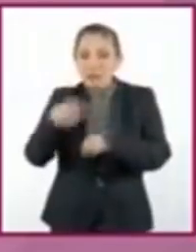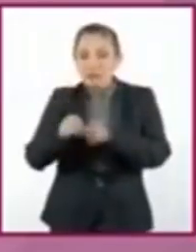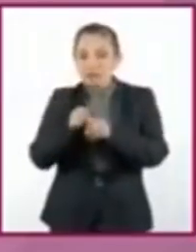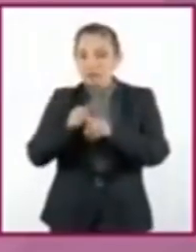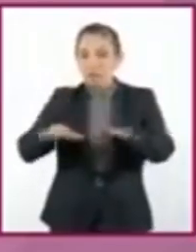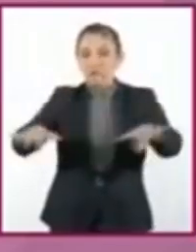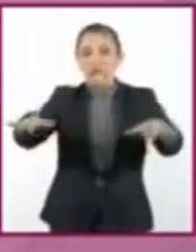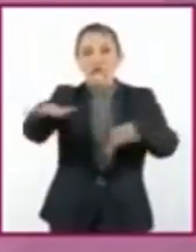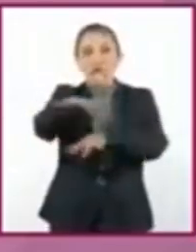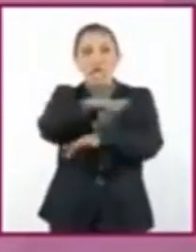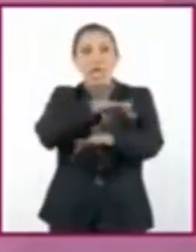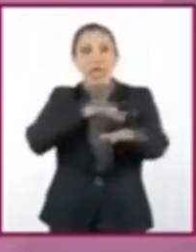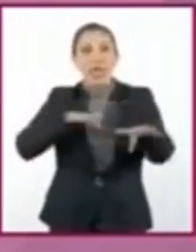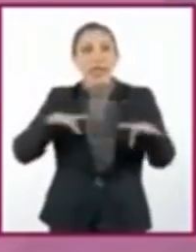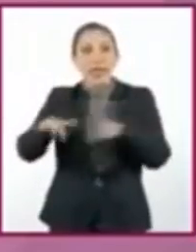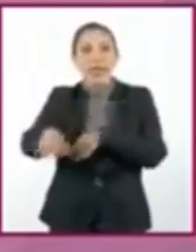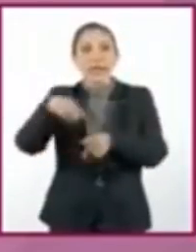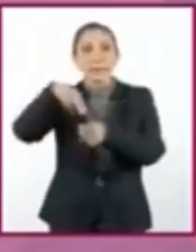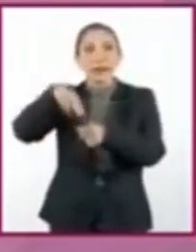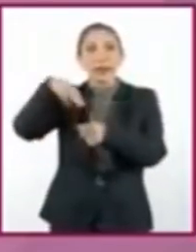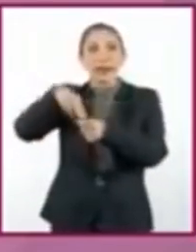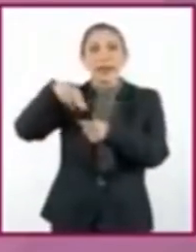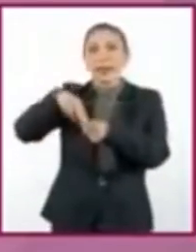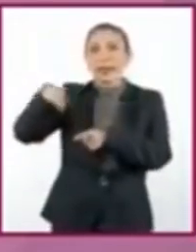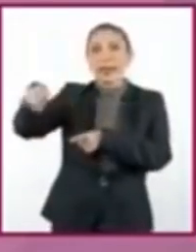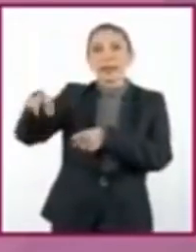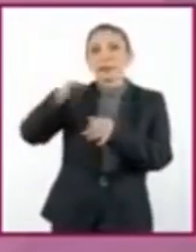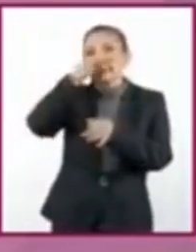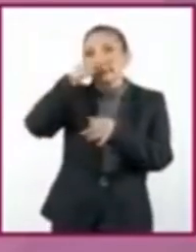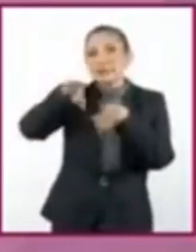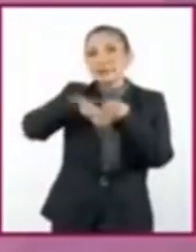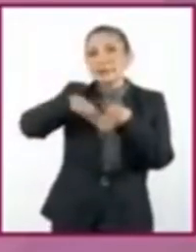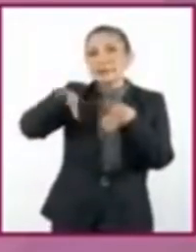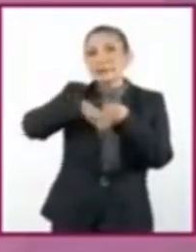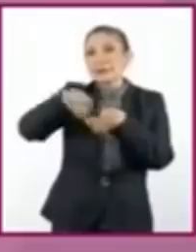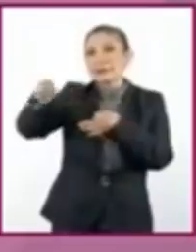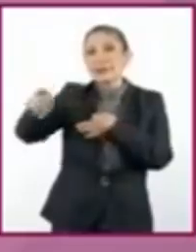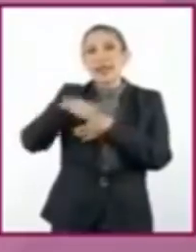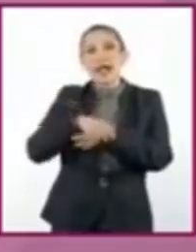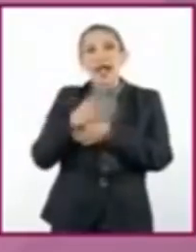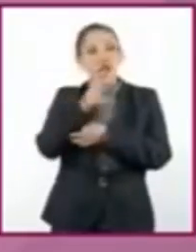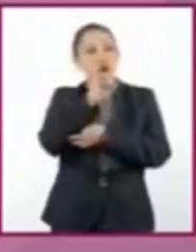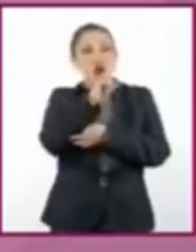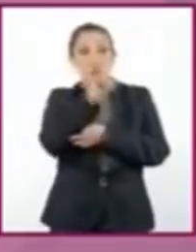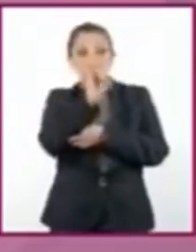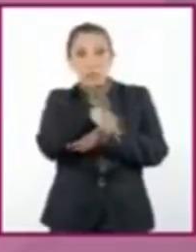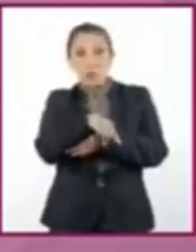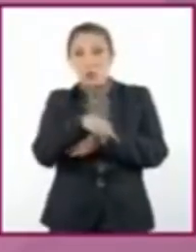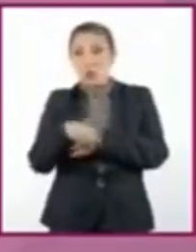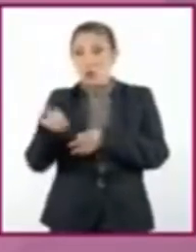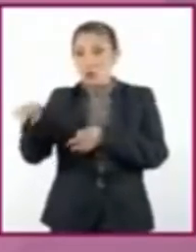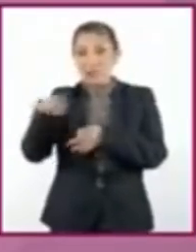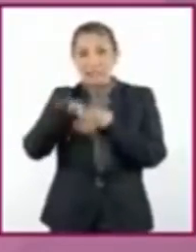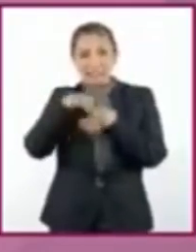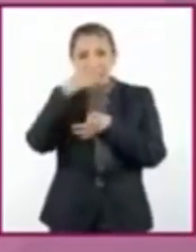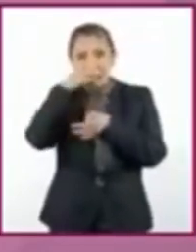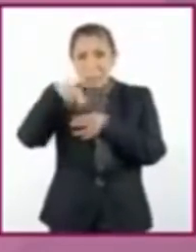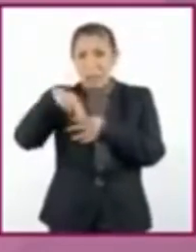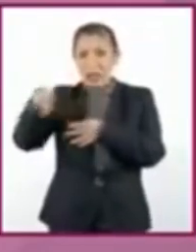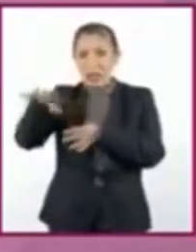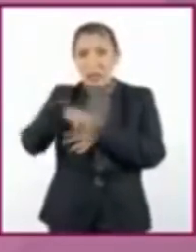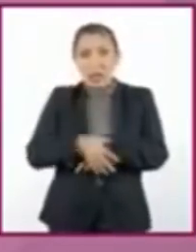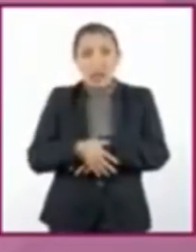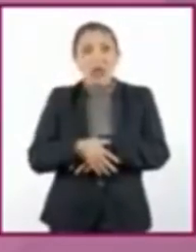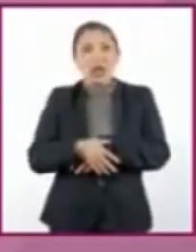terminaran a las orillas del parque ecológico que se encuentra próximo a la colonia del joven Méndez. Entre